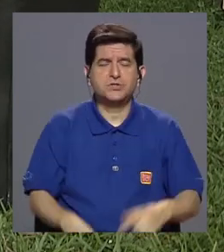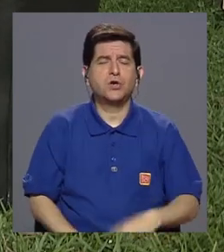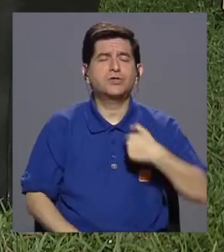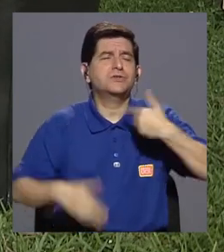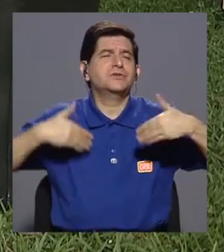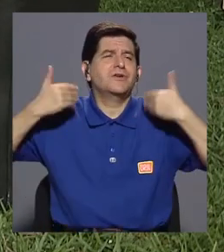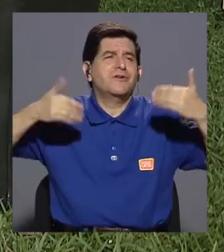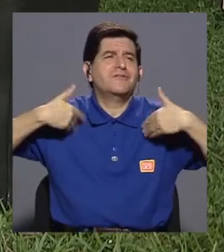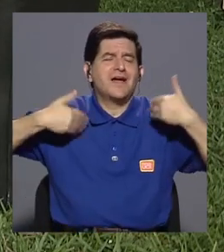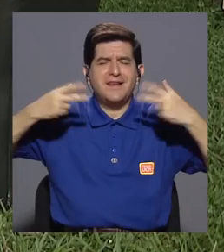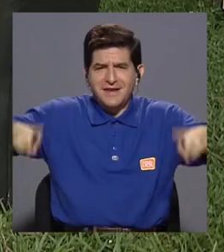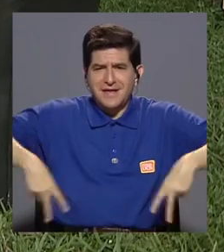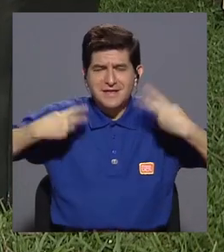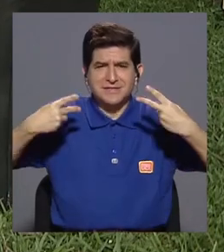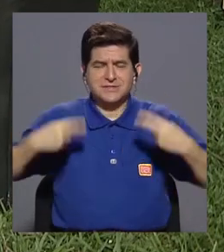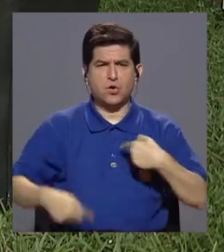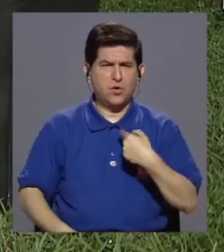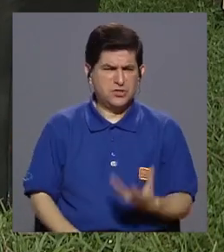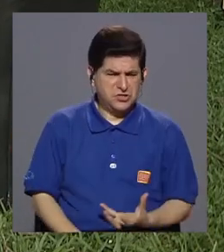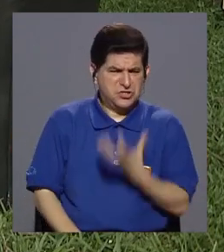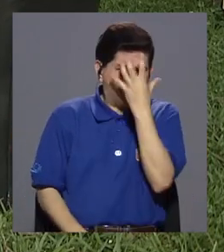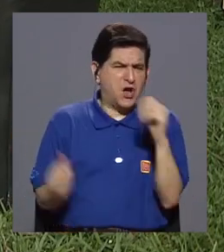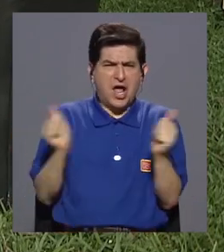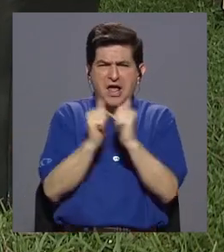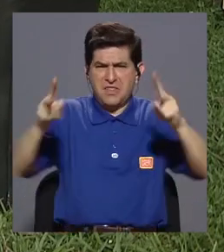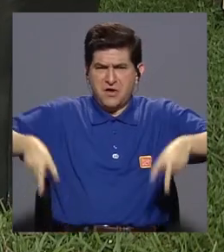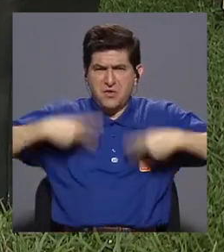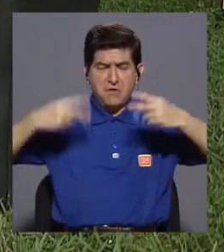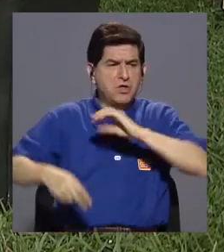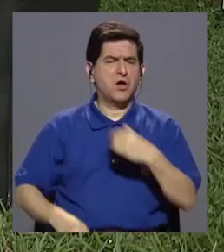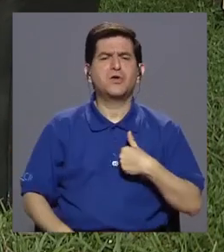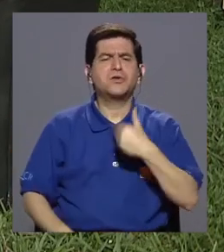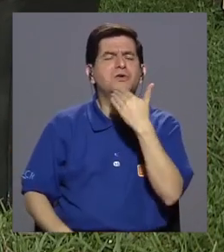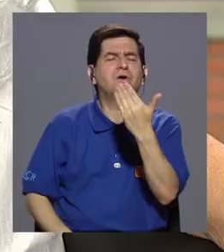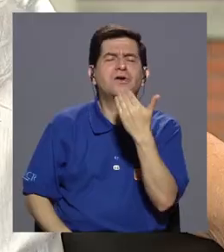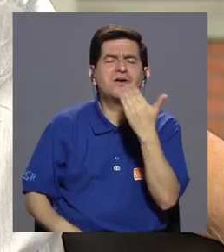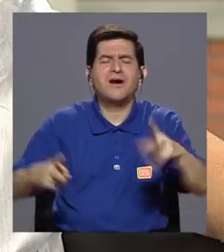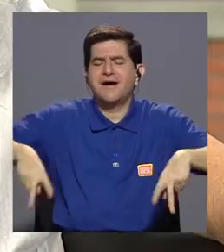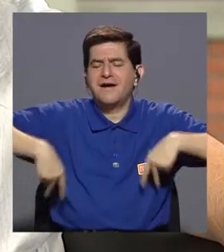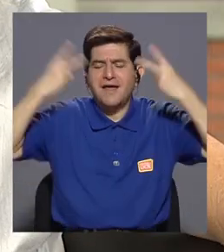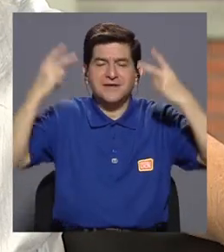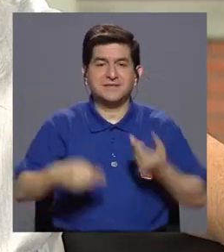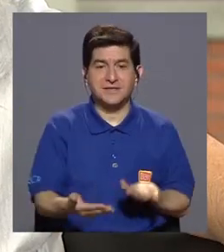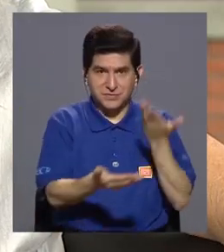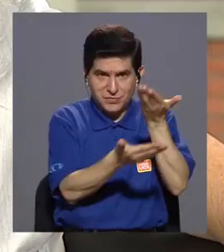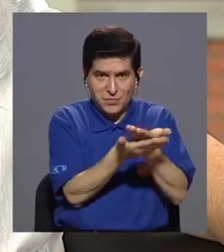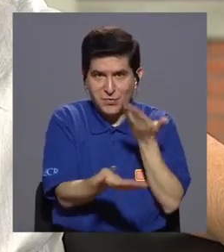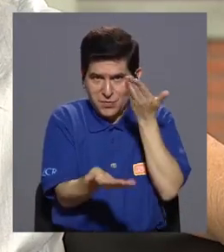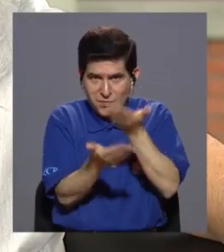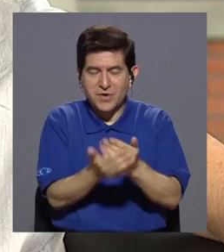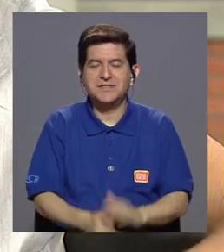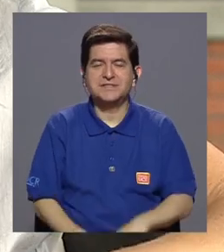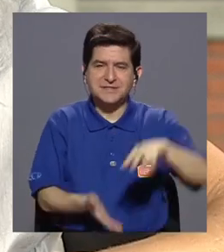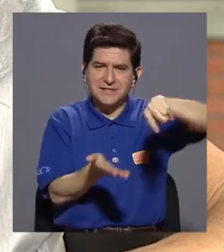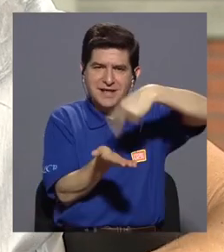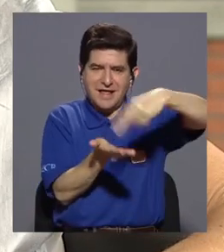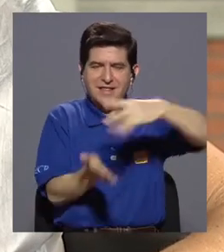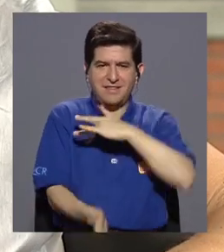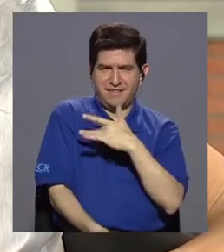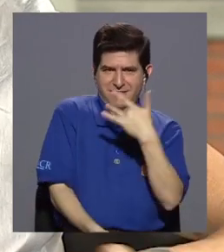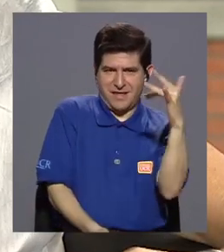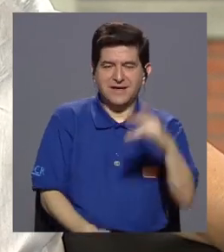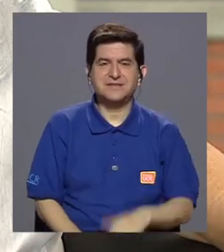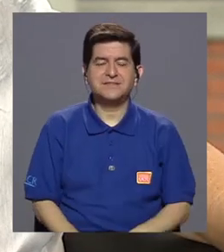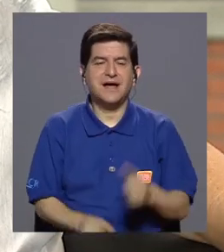de estar viviendo, no me siento feliz, estoy enojada con la vida, estoy agradecida con la vida. Entonces la propuesta de la danza del alma es